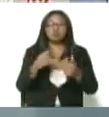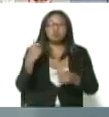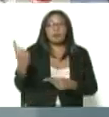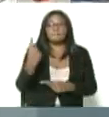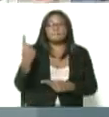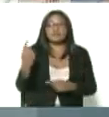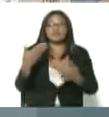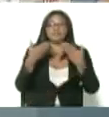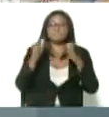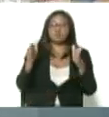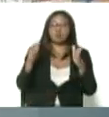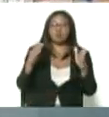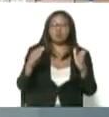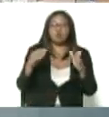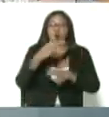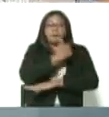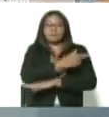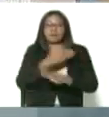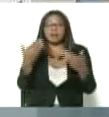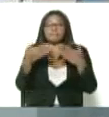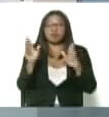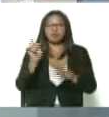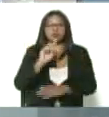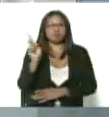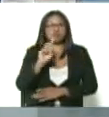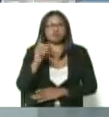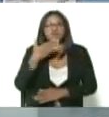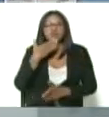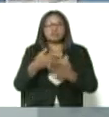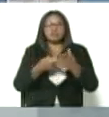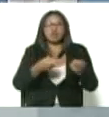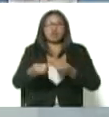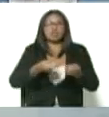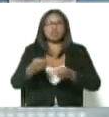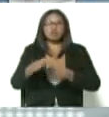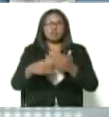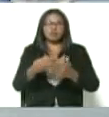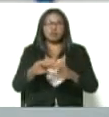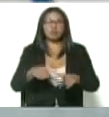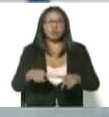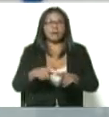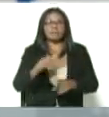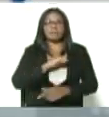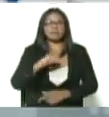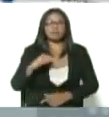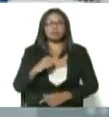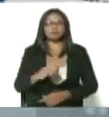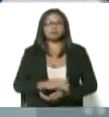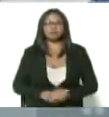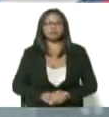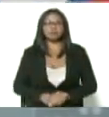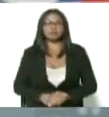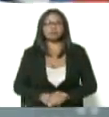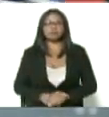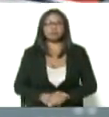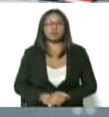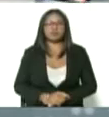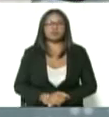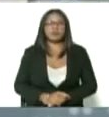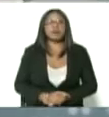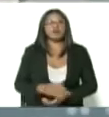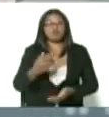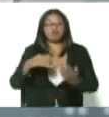público, sino también, gracias a la coordinación que hemos tenido con el sector privado, van a ser atendidos.